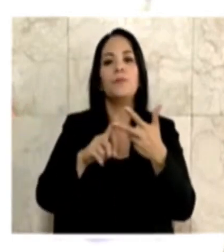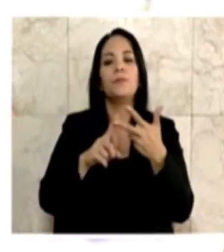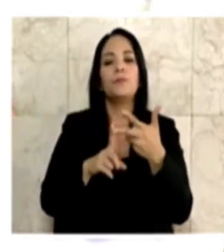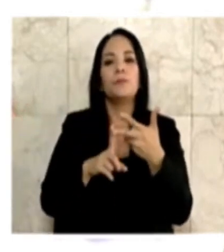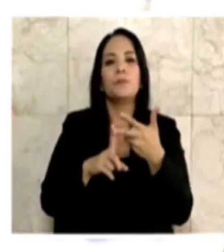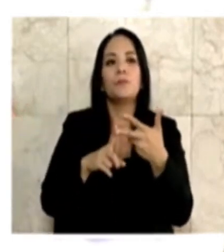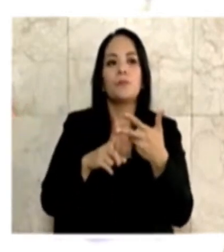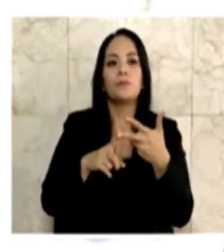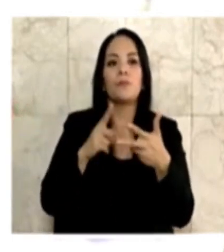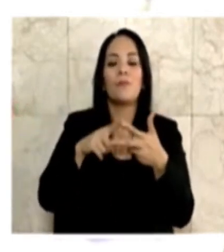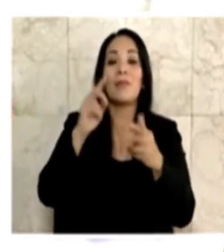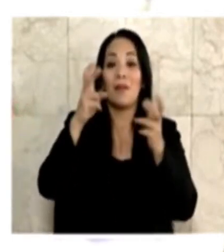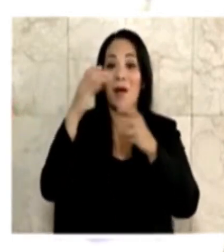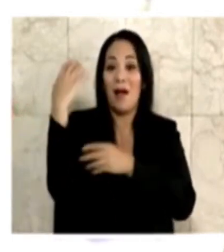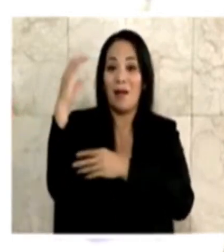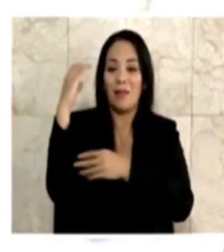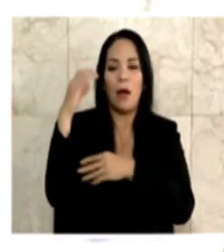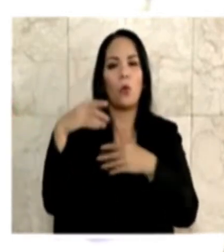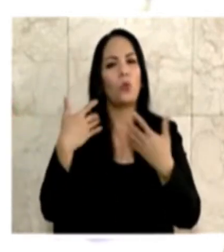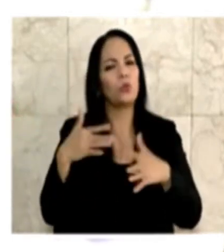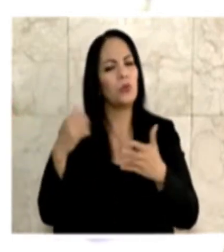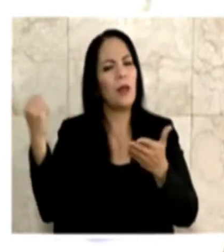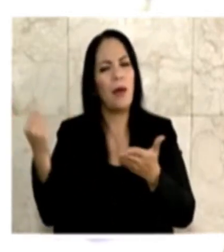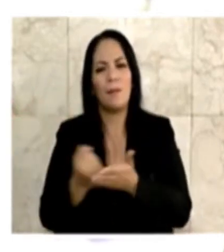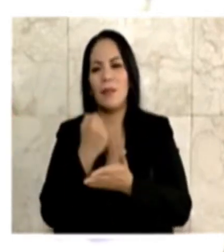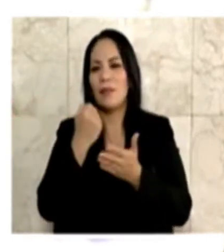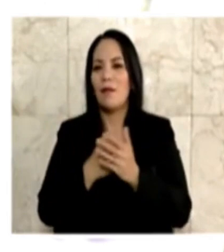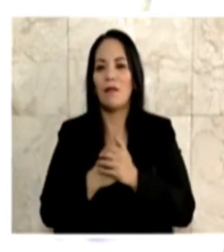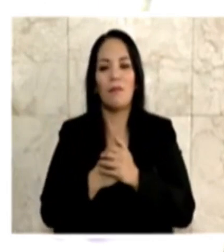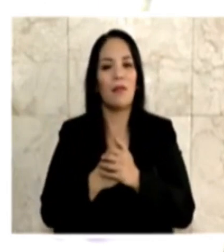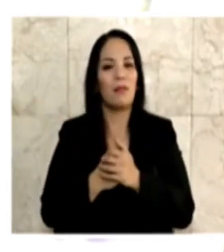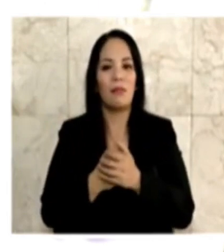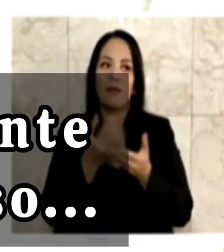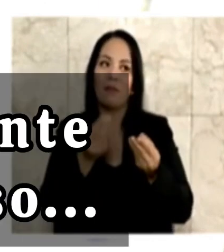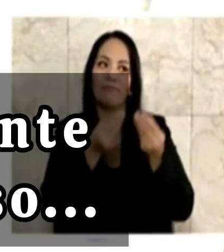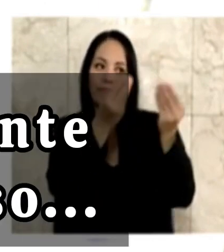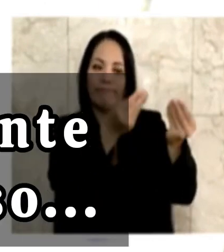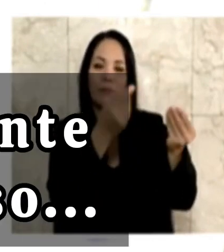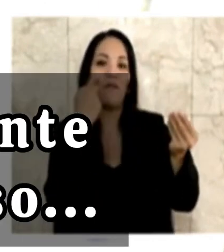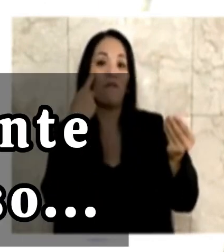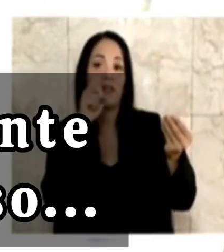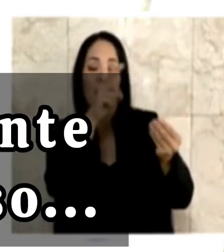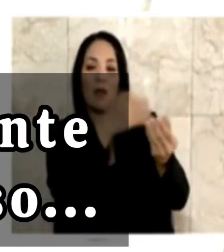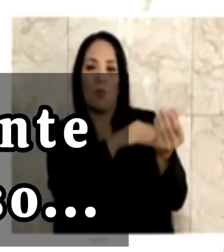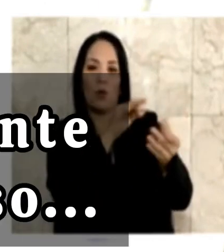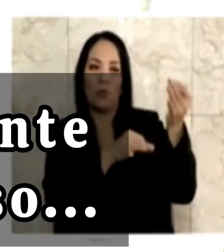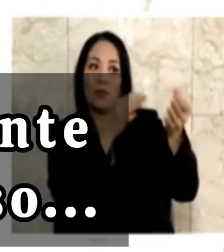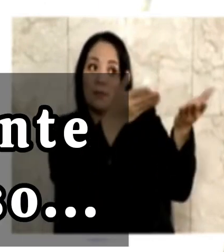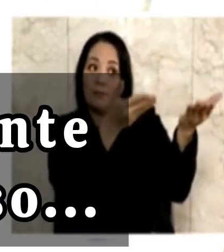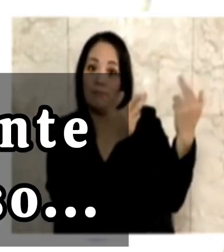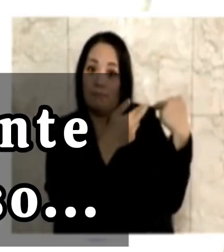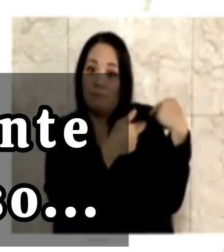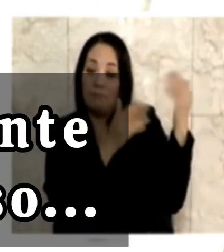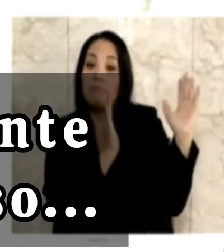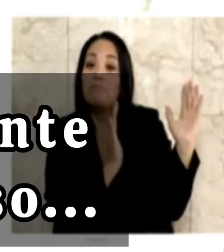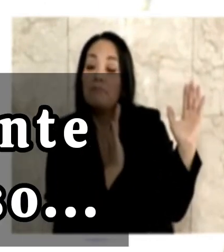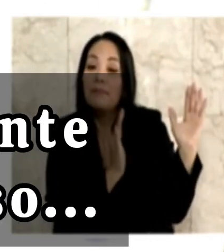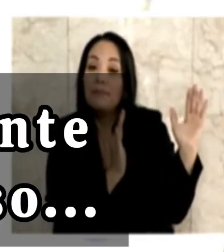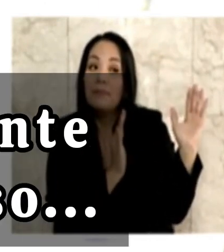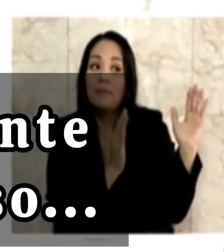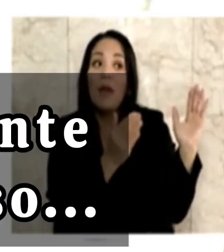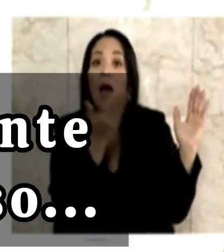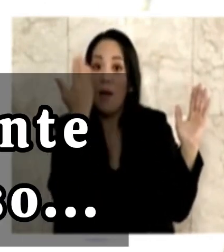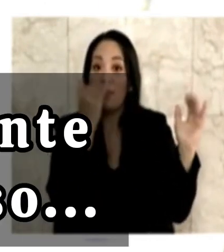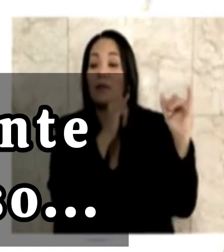desgraciadamente está en manos de la fiscalía que en su momento tuvo la denuncia